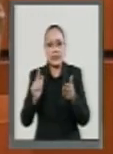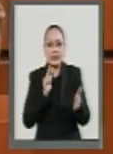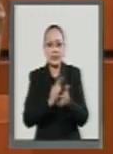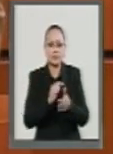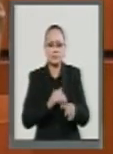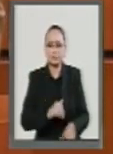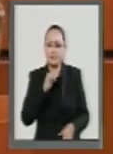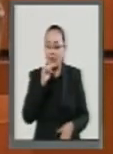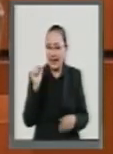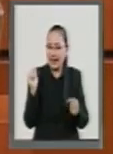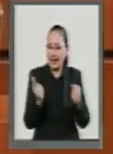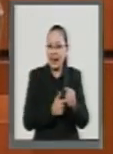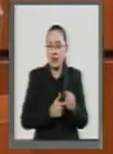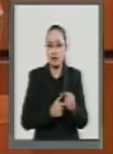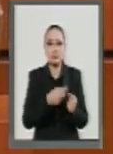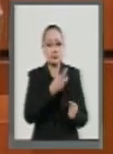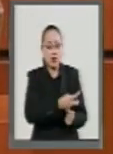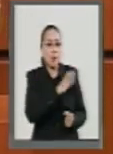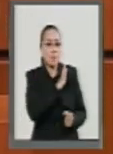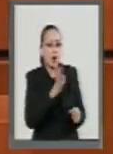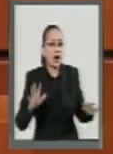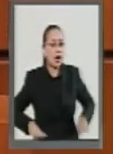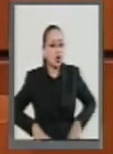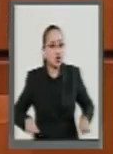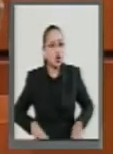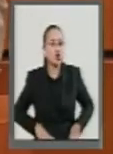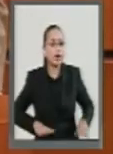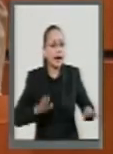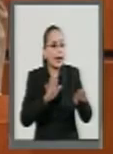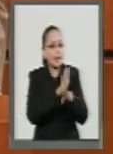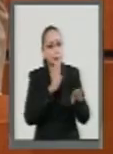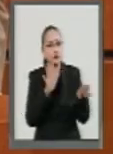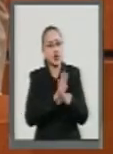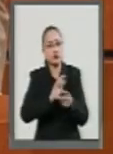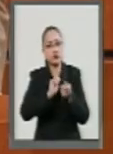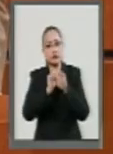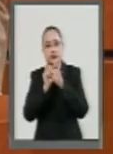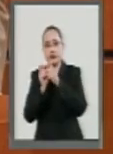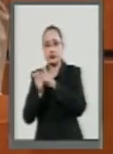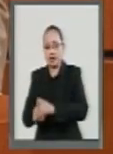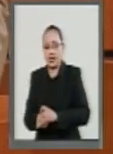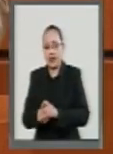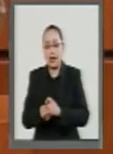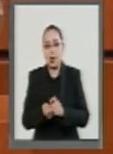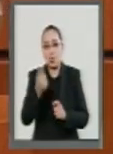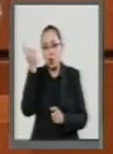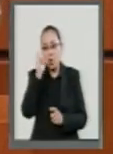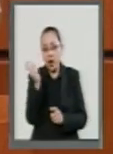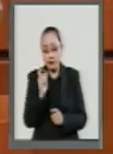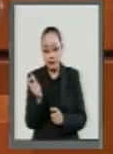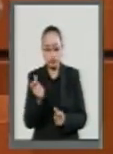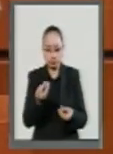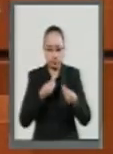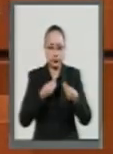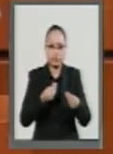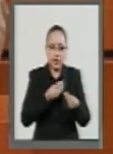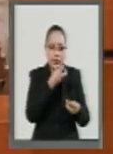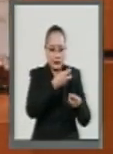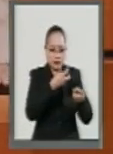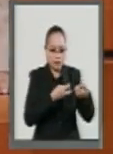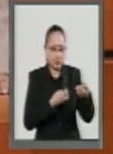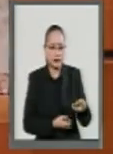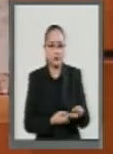modificar su conducta a partir de aplicar estos ejes. Pero, ¿cuál es la situación